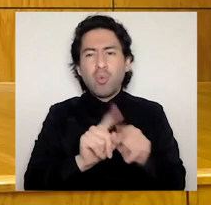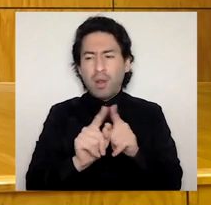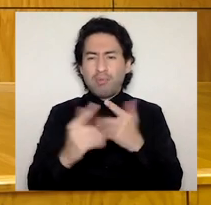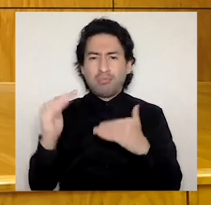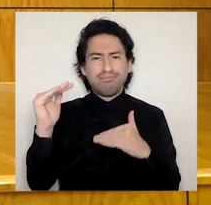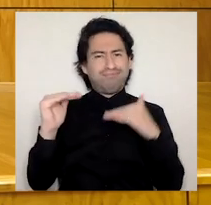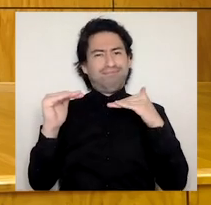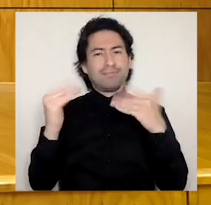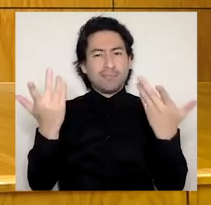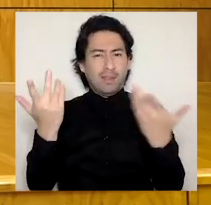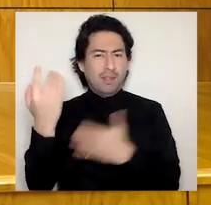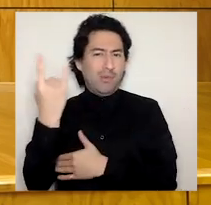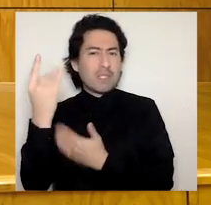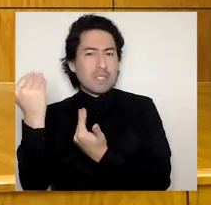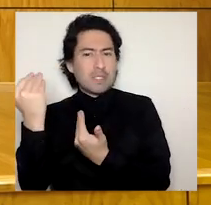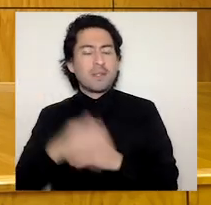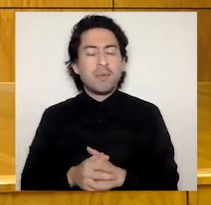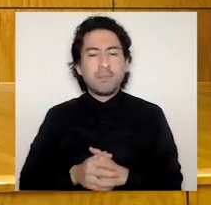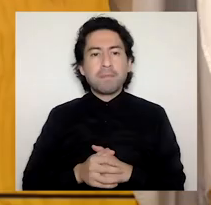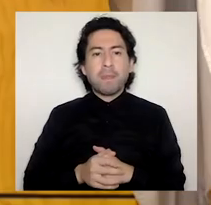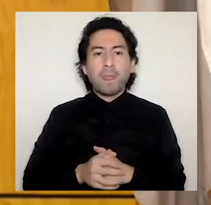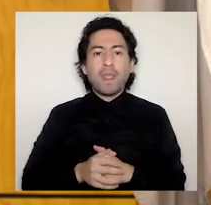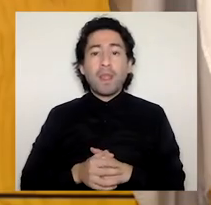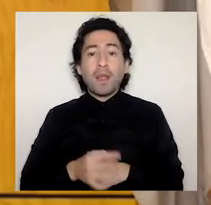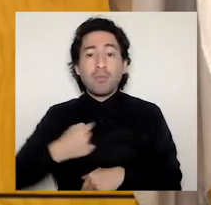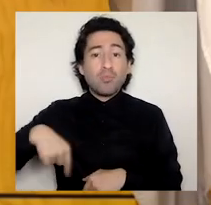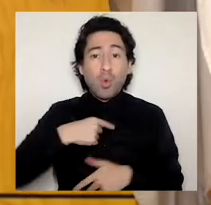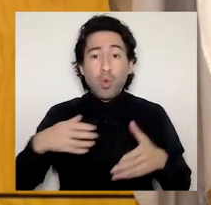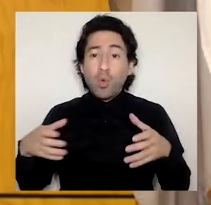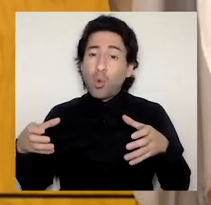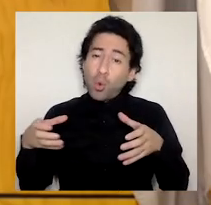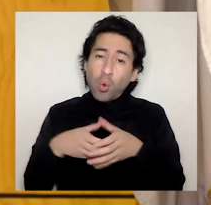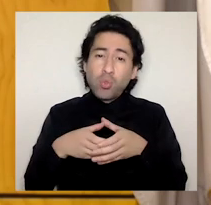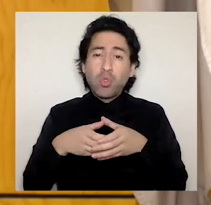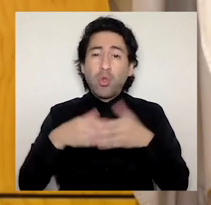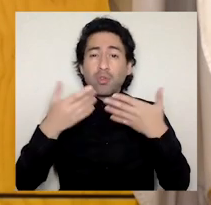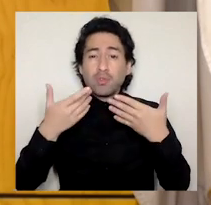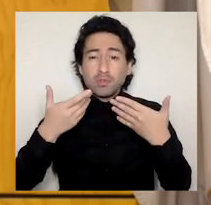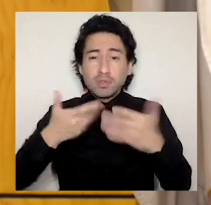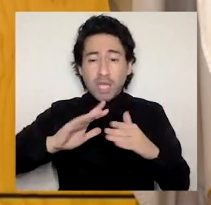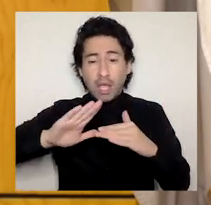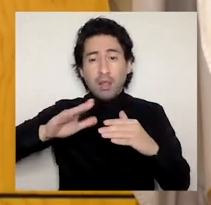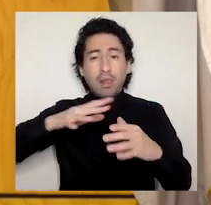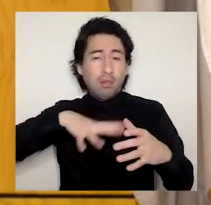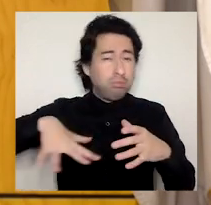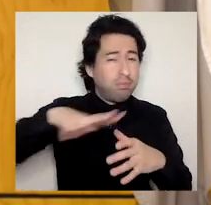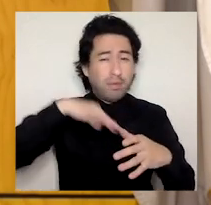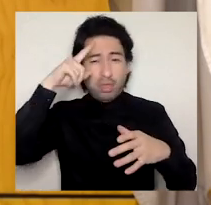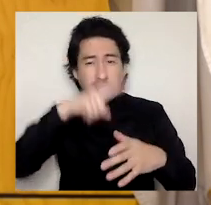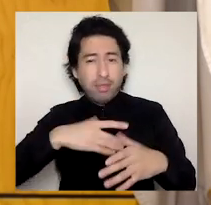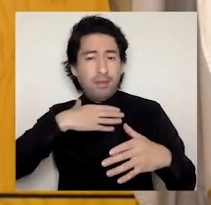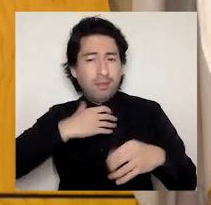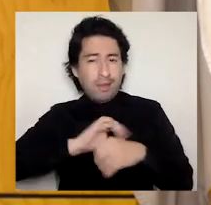pasemos esta tempestad histórica que nos ha hecho navegar por las aguas más turbulentas de los últimos